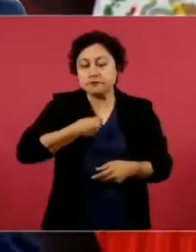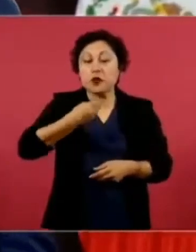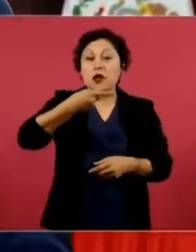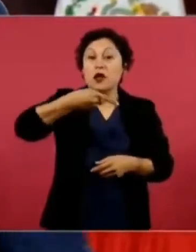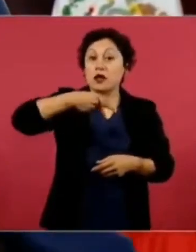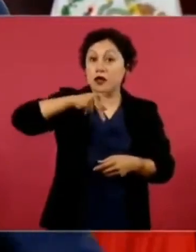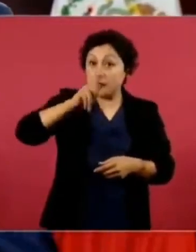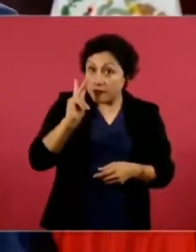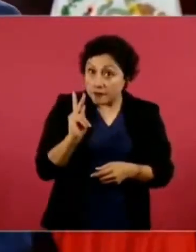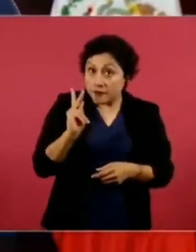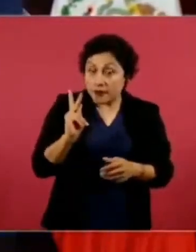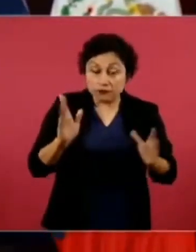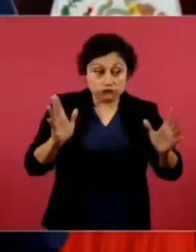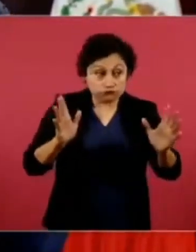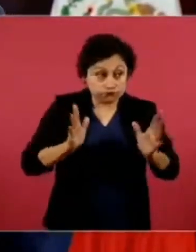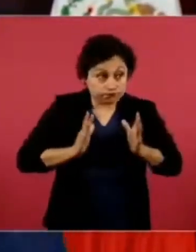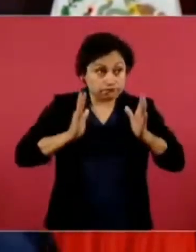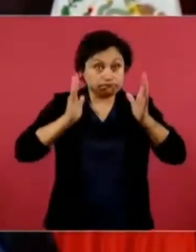dio todo su apoyo.